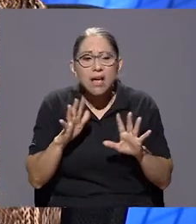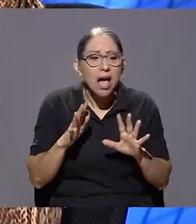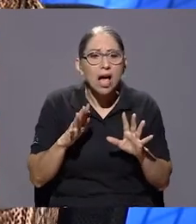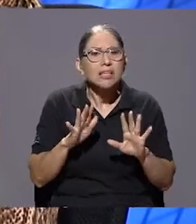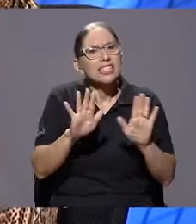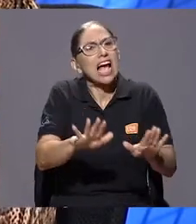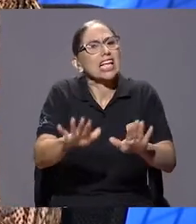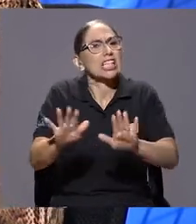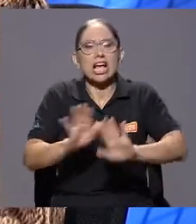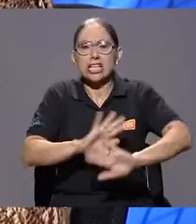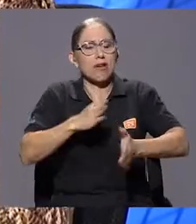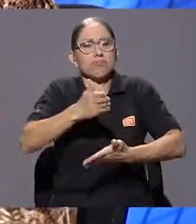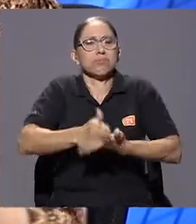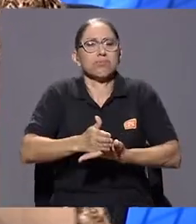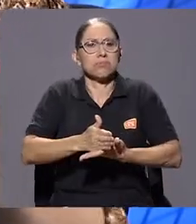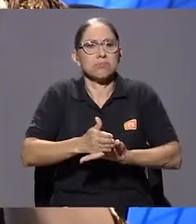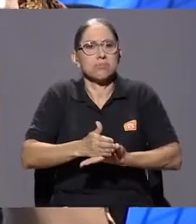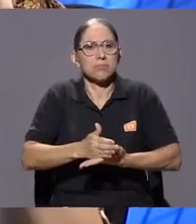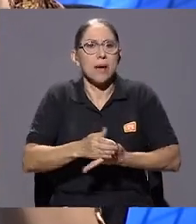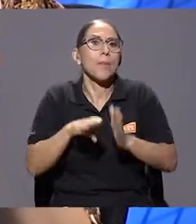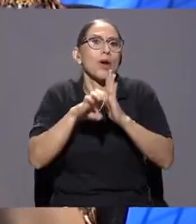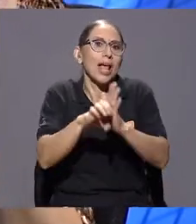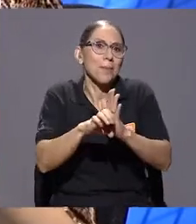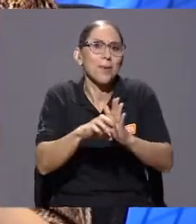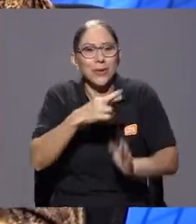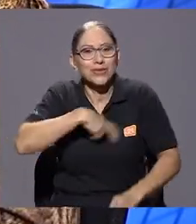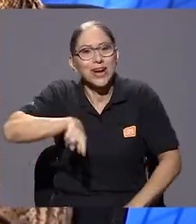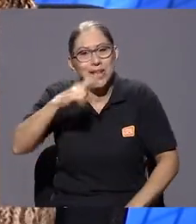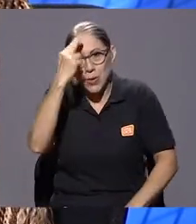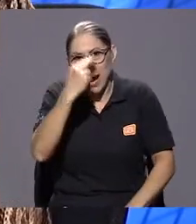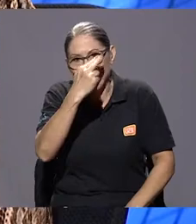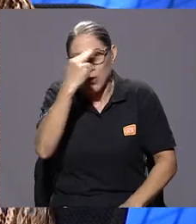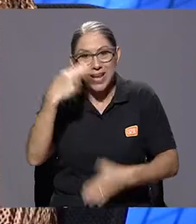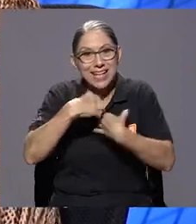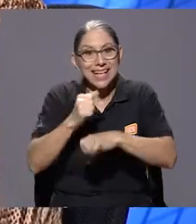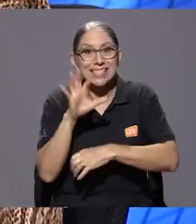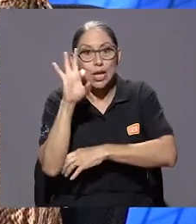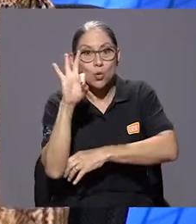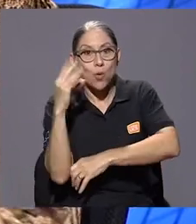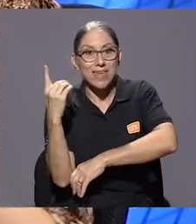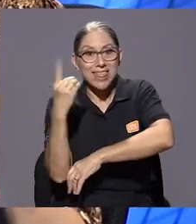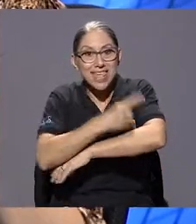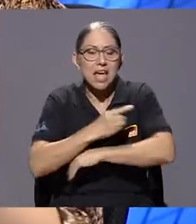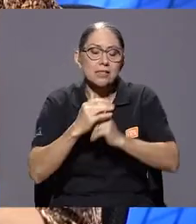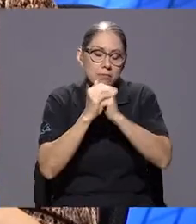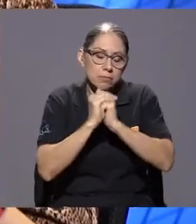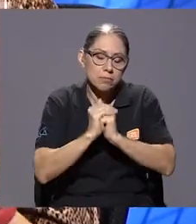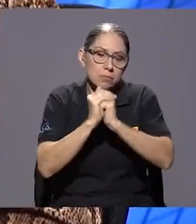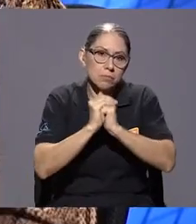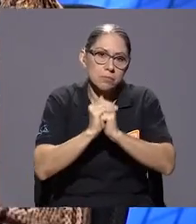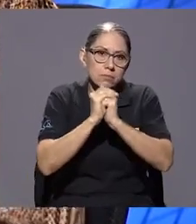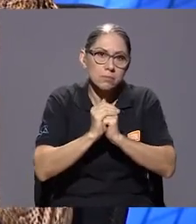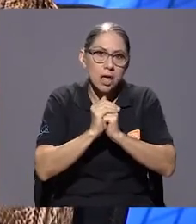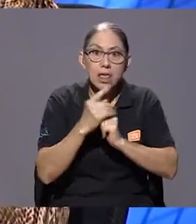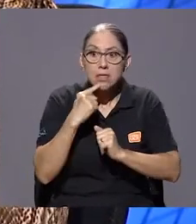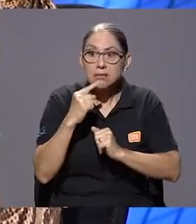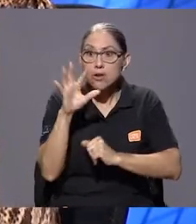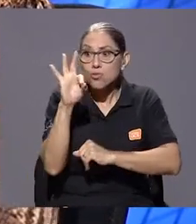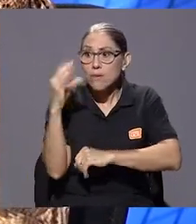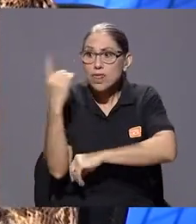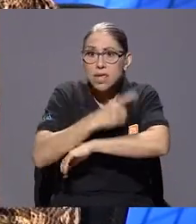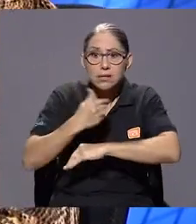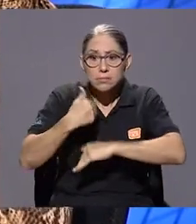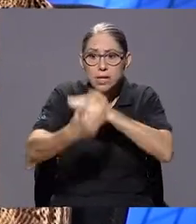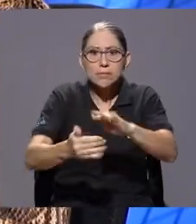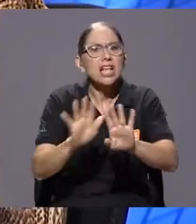la vela, ya. Como si nada más estos nueve días en una religión católica, ¿verdad? Por ejemplo, que es cuando se hace el novenario y todo, ya, ya